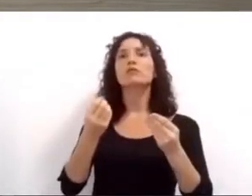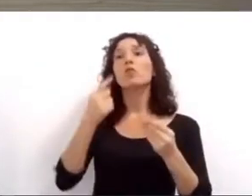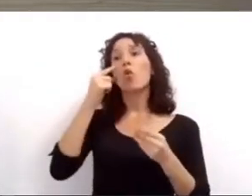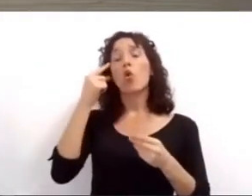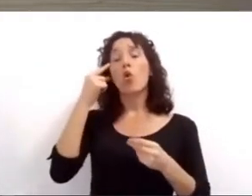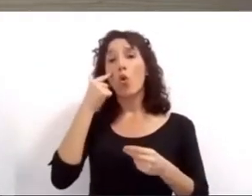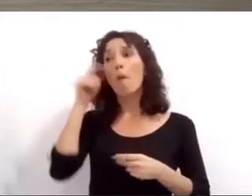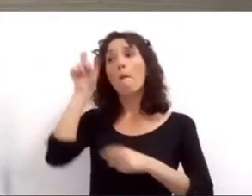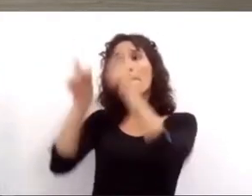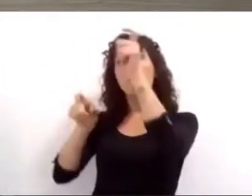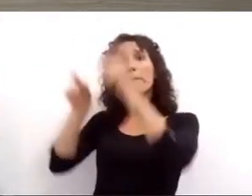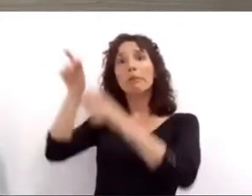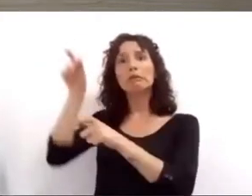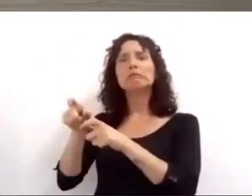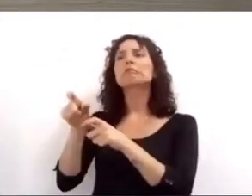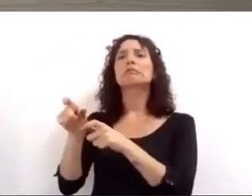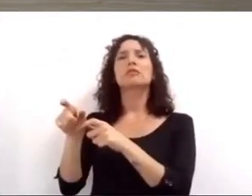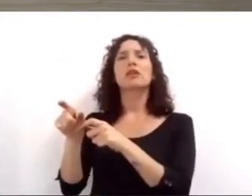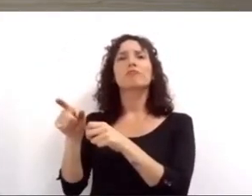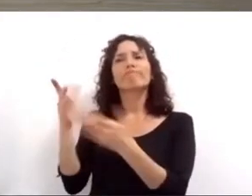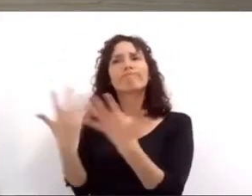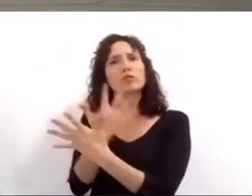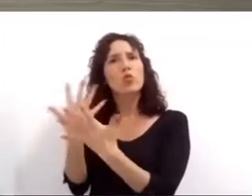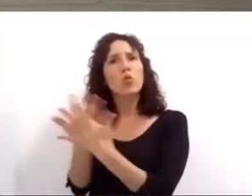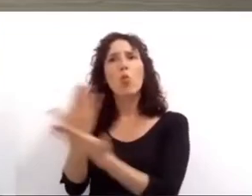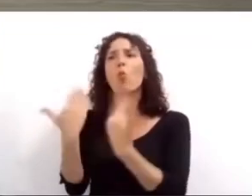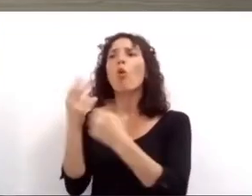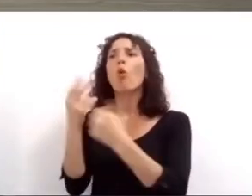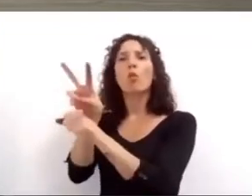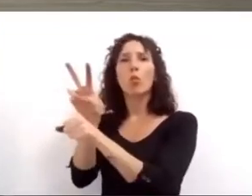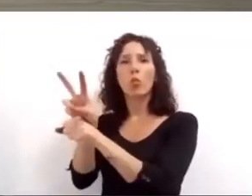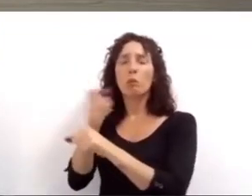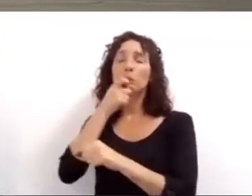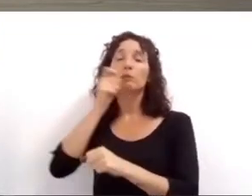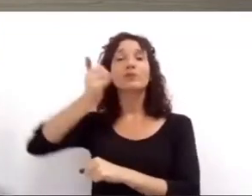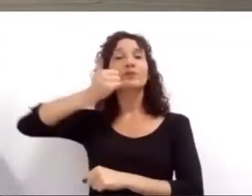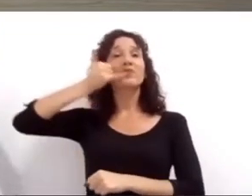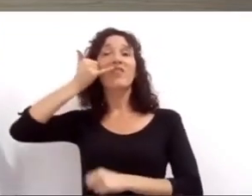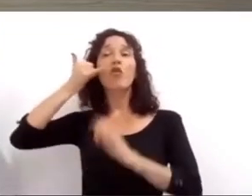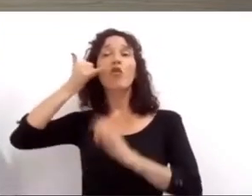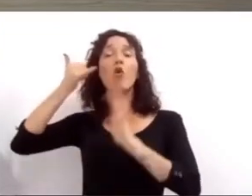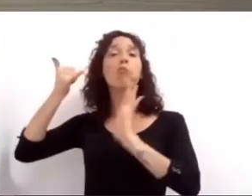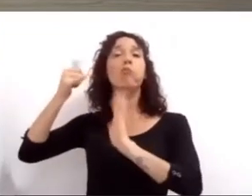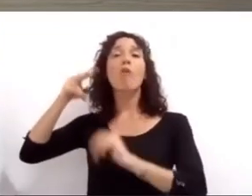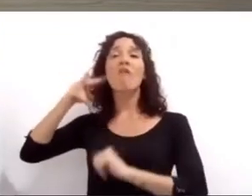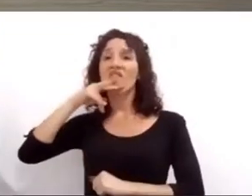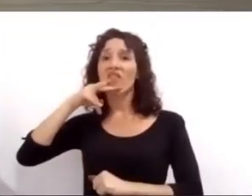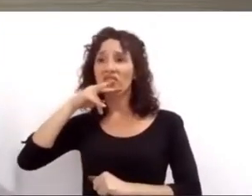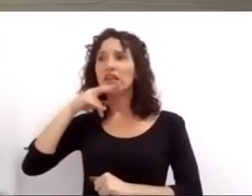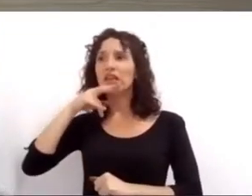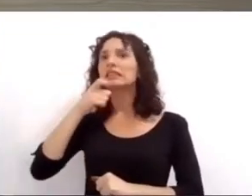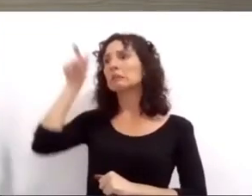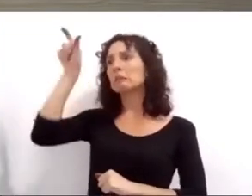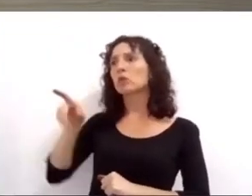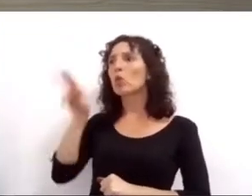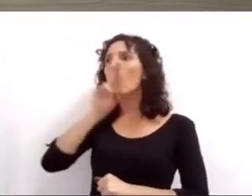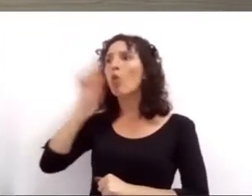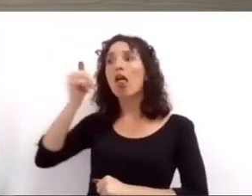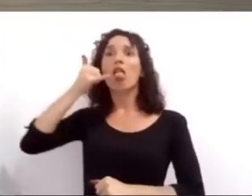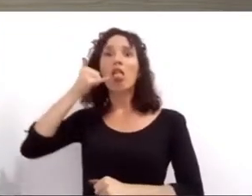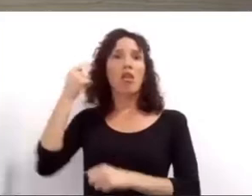contacto violeta una línea de whatsapp alternativa al teléfono verde para aquellas mujeres que no pueden realizar llamados